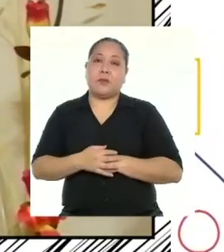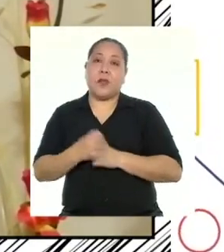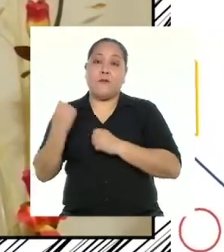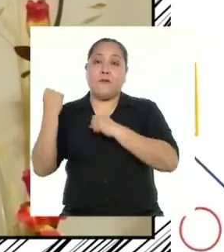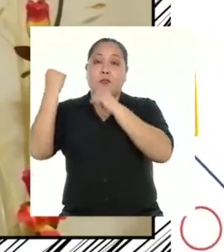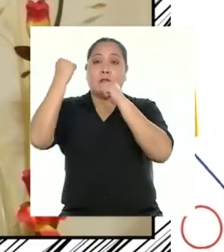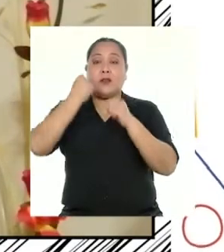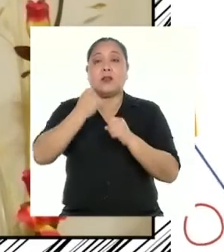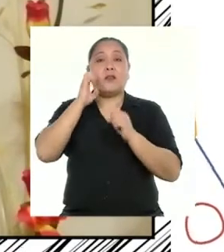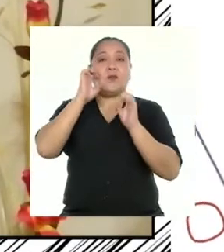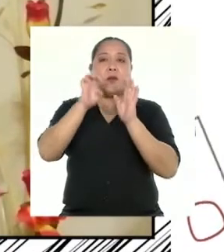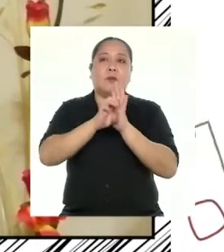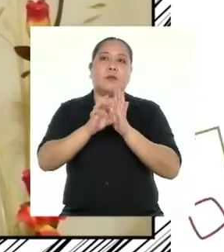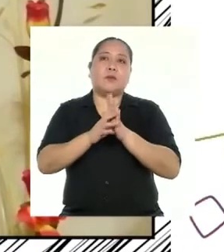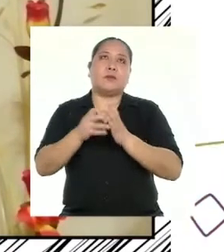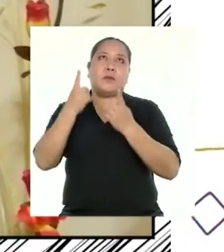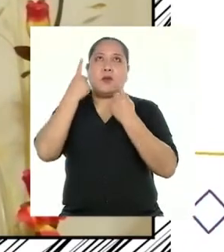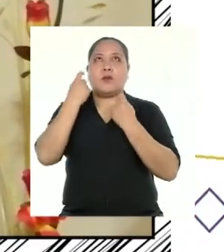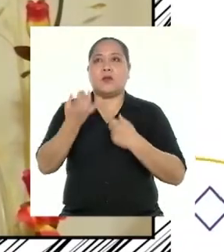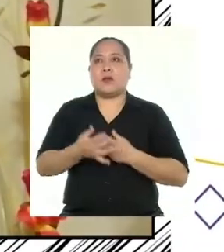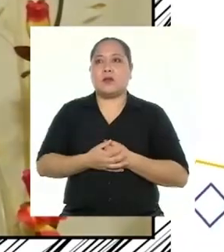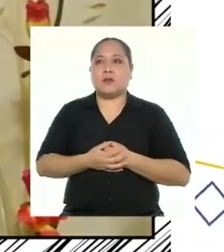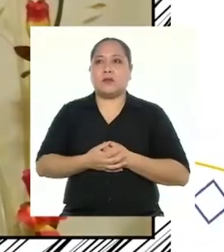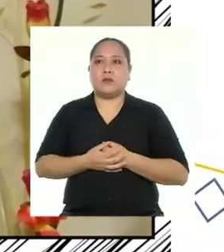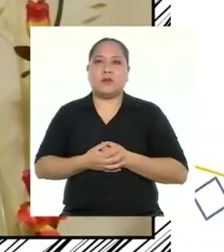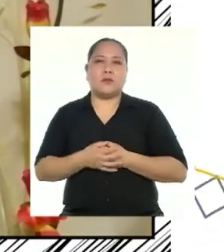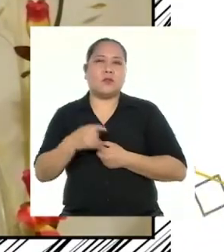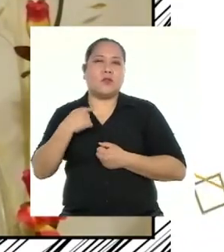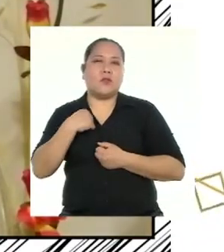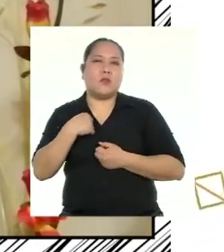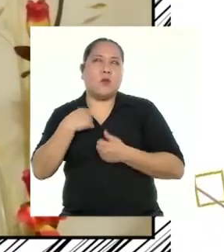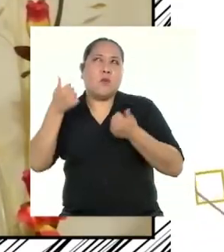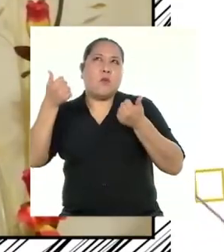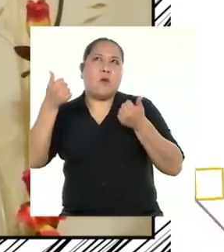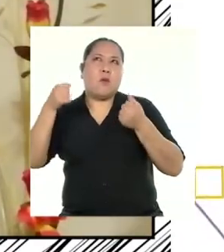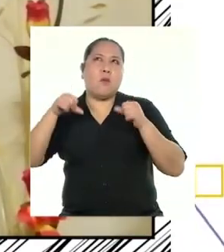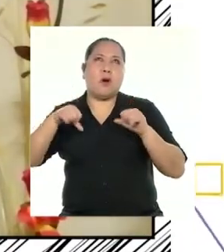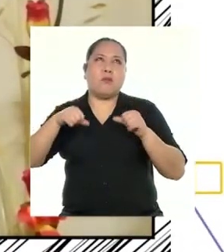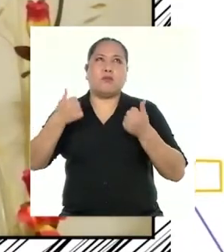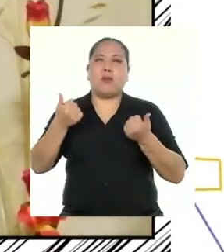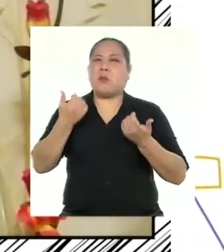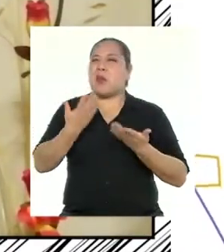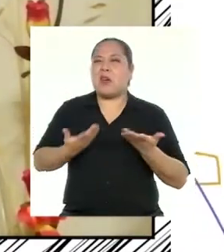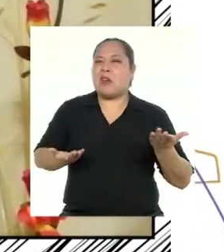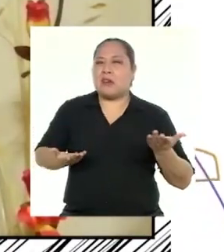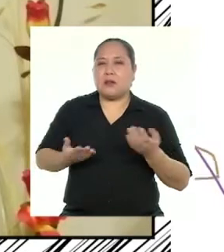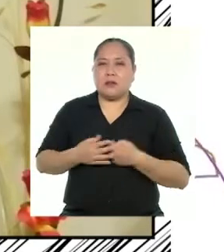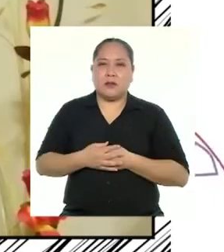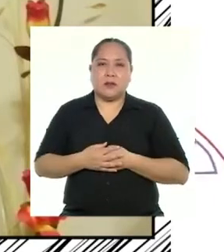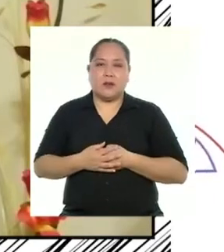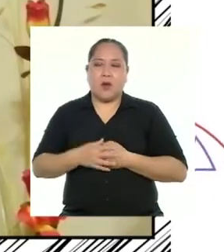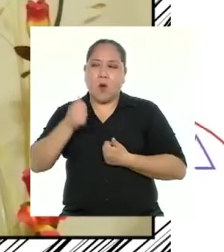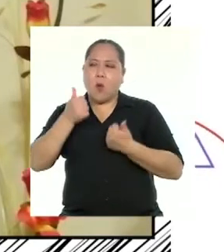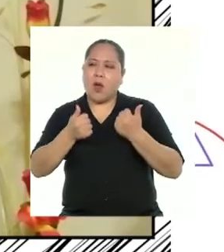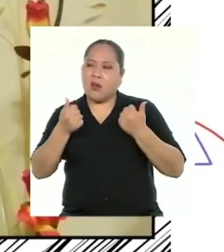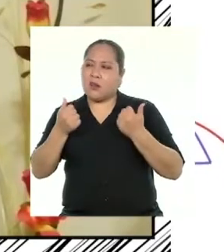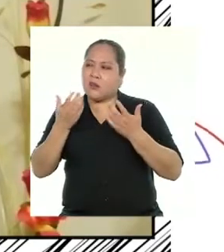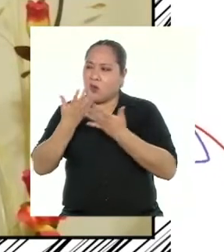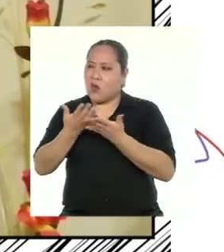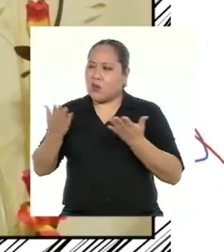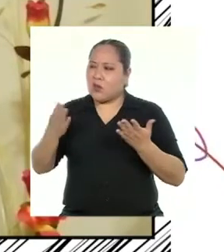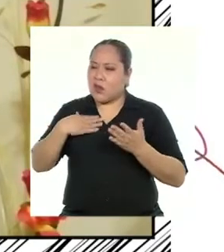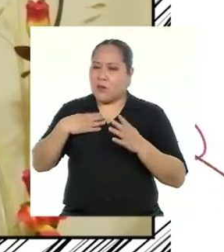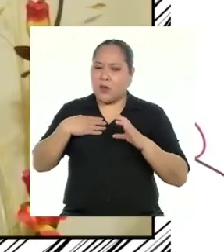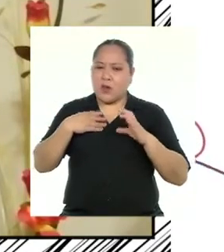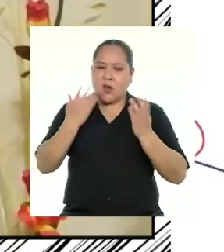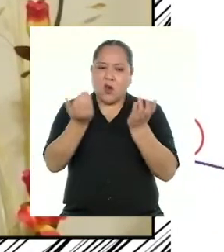las fortalezas, puedes preguntarte, ¿para qué soy buena o bueno? ¿En qué áreas de mi